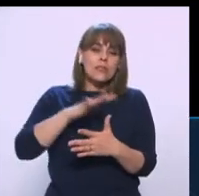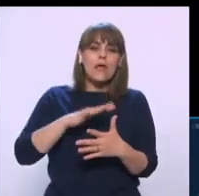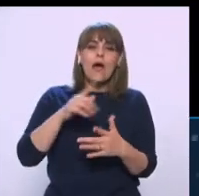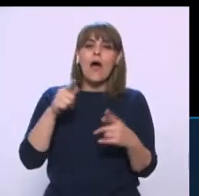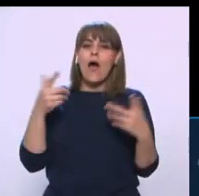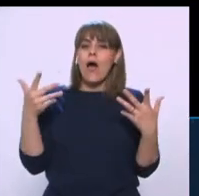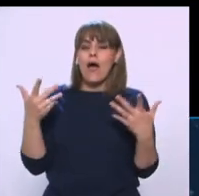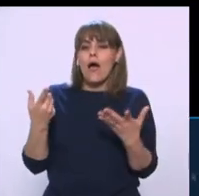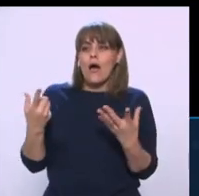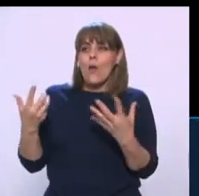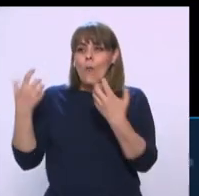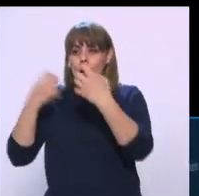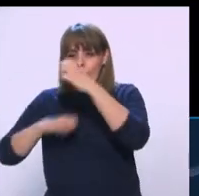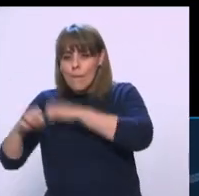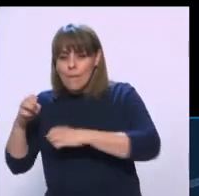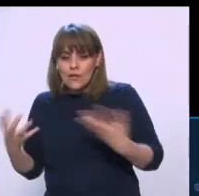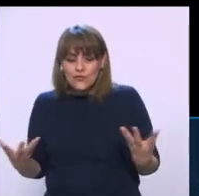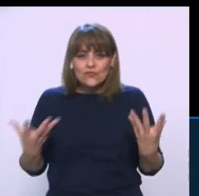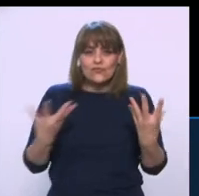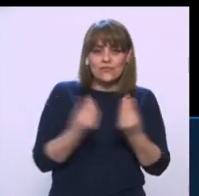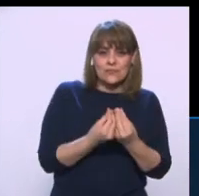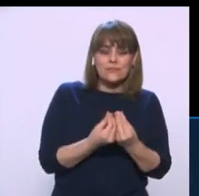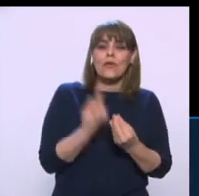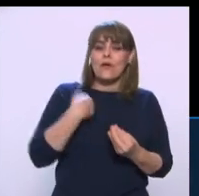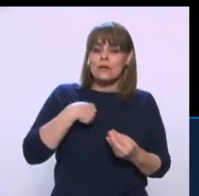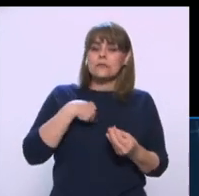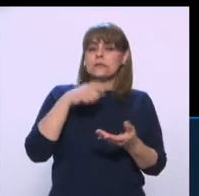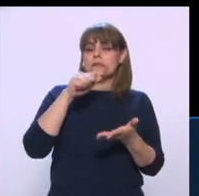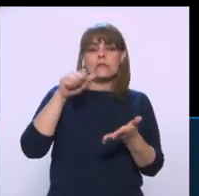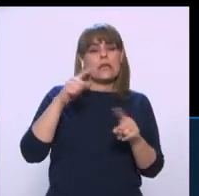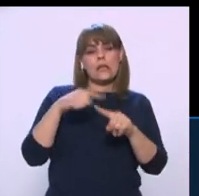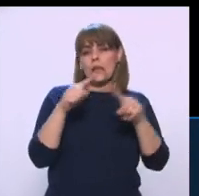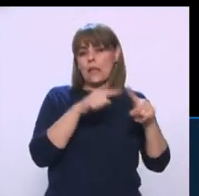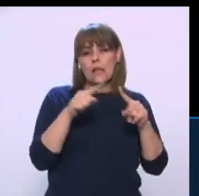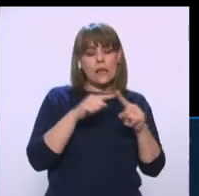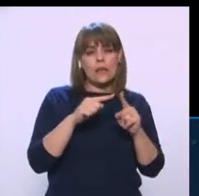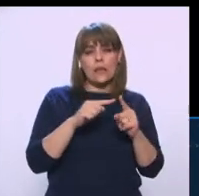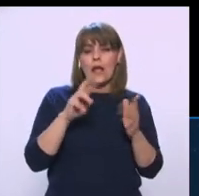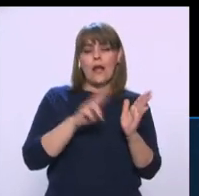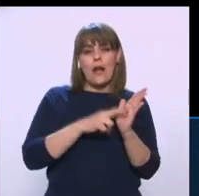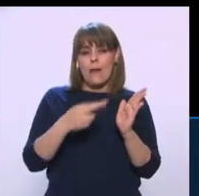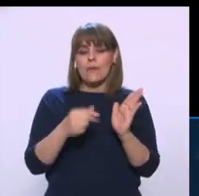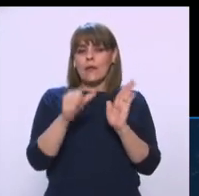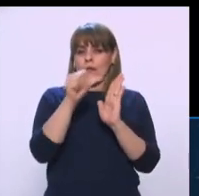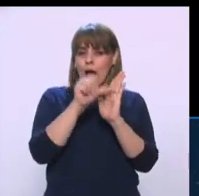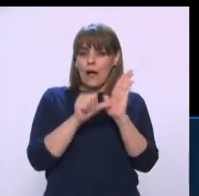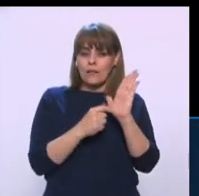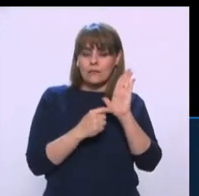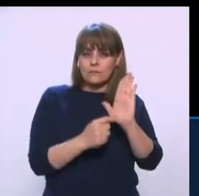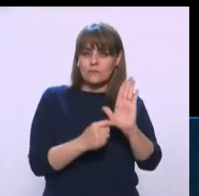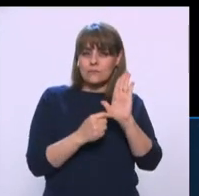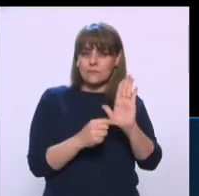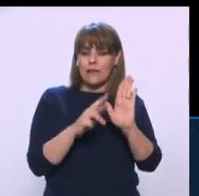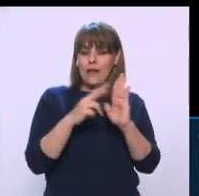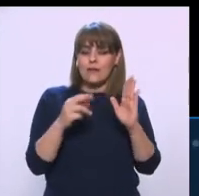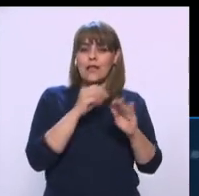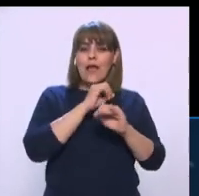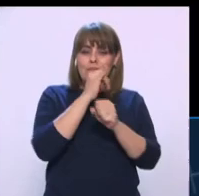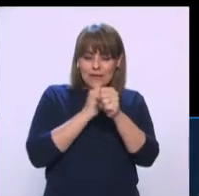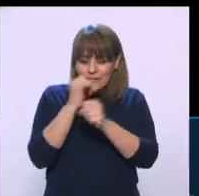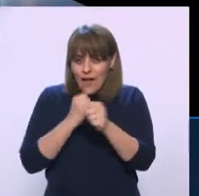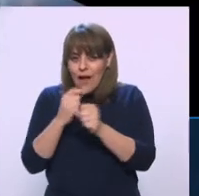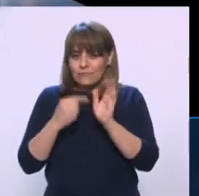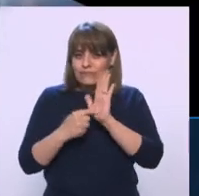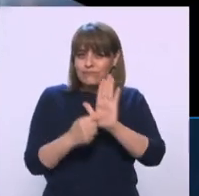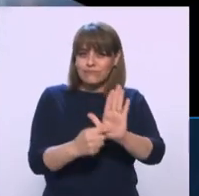veía muchísimo. Tenemos evidencia y lo hemos escrito en artículos que se han publicado en revistas internacionales y en libros de casos